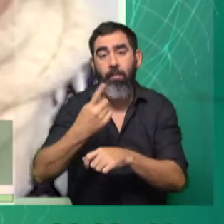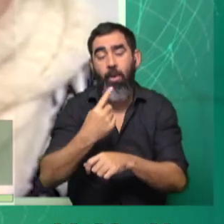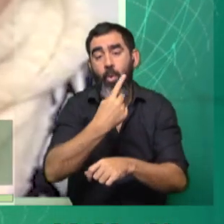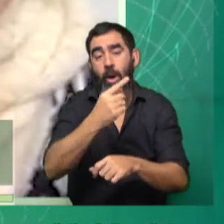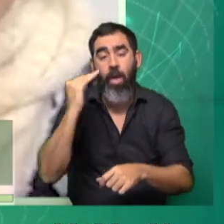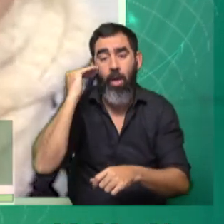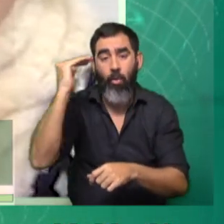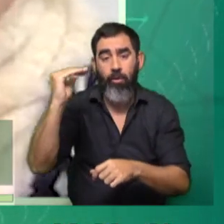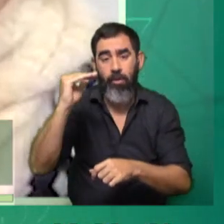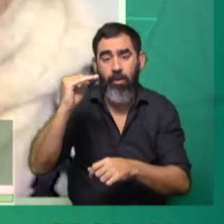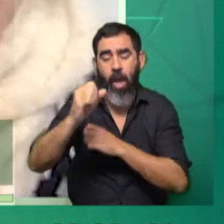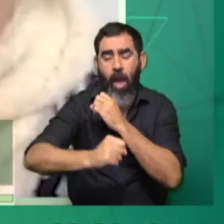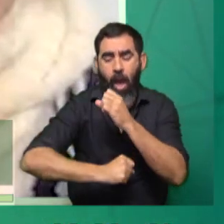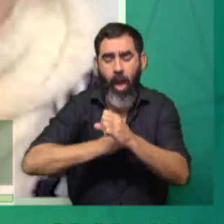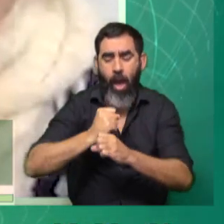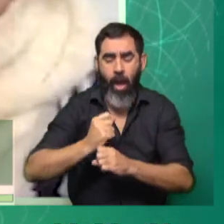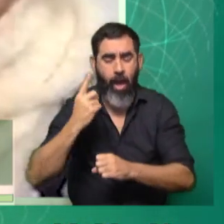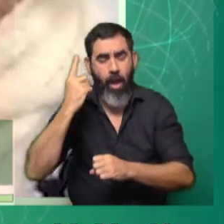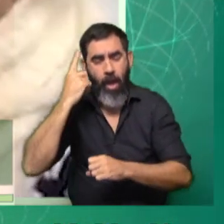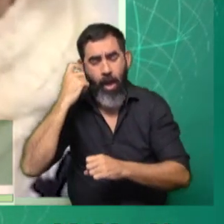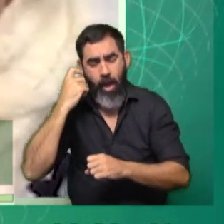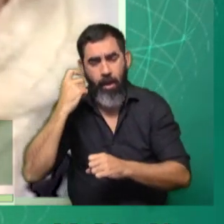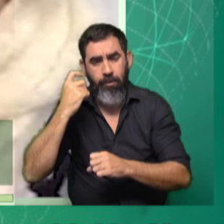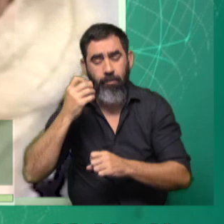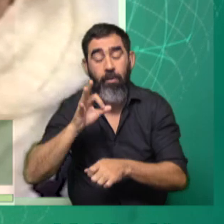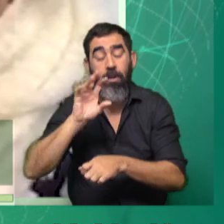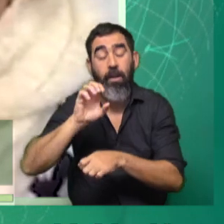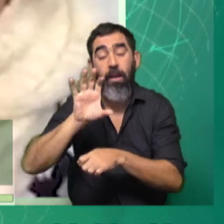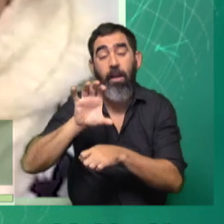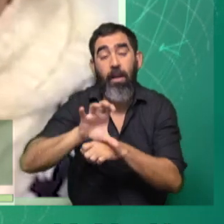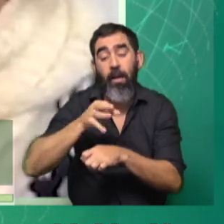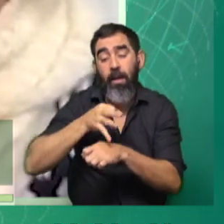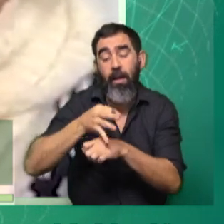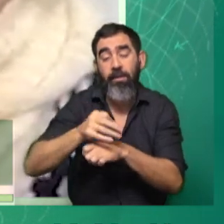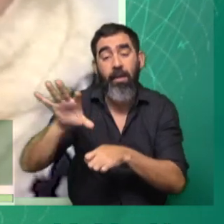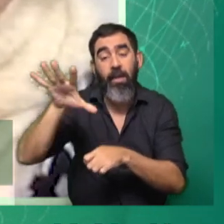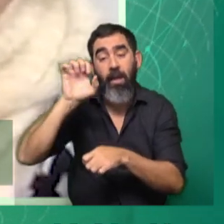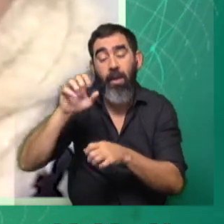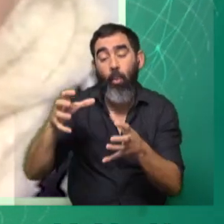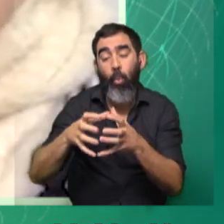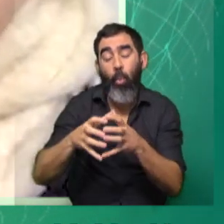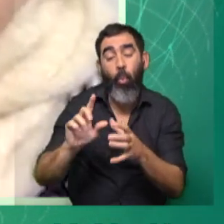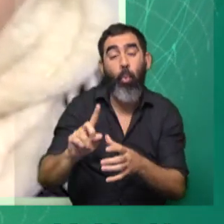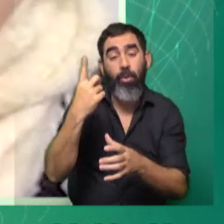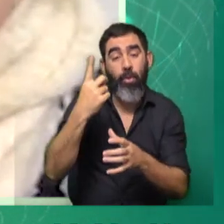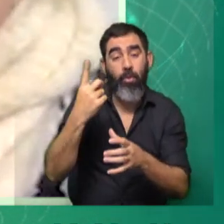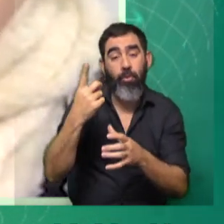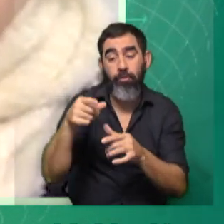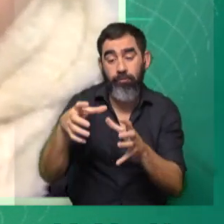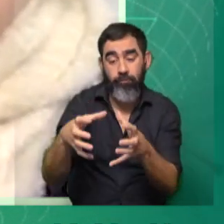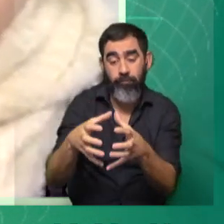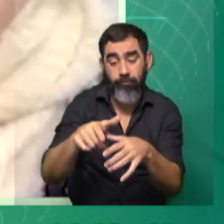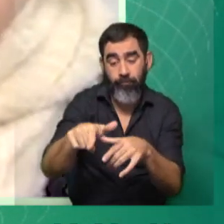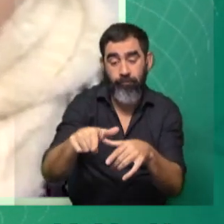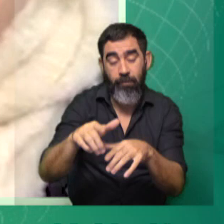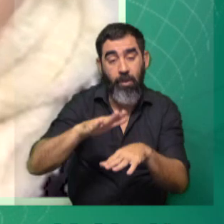docente, con los años que tenemos dando clases, damos la clase escuchando el grupo que llega y